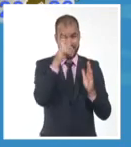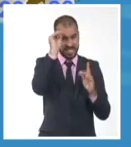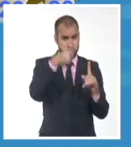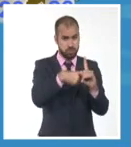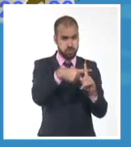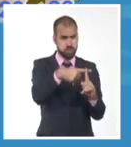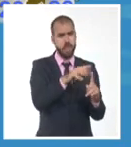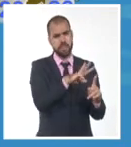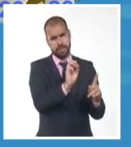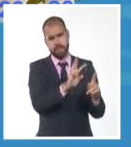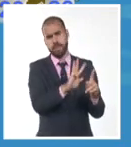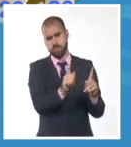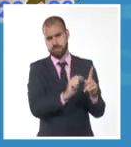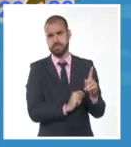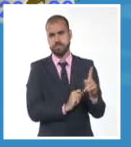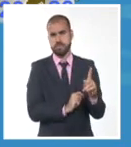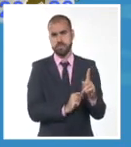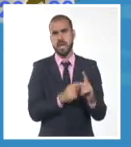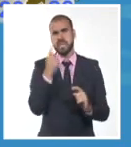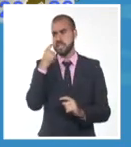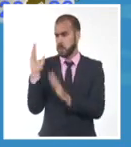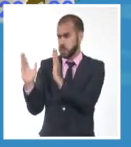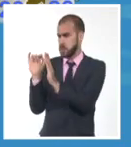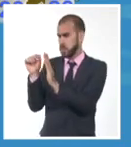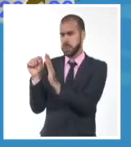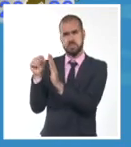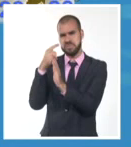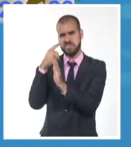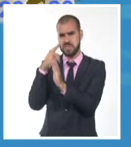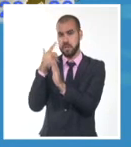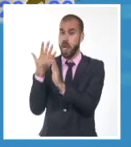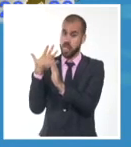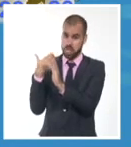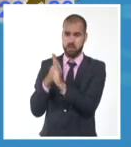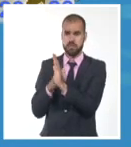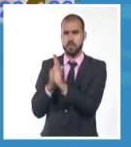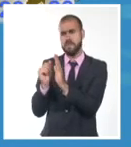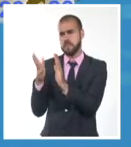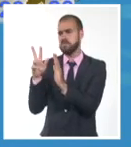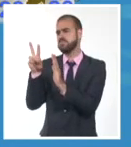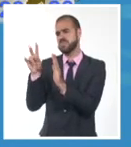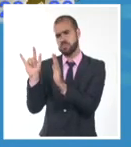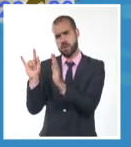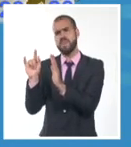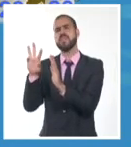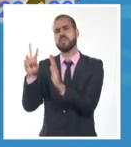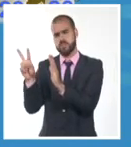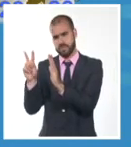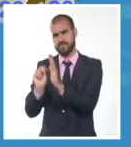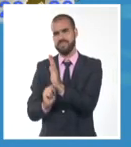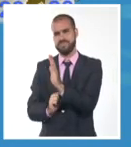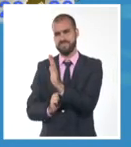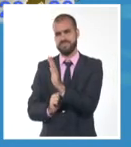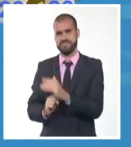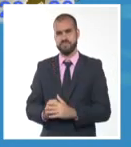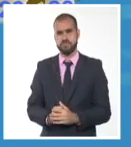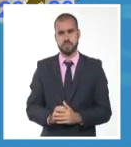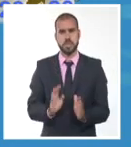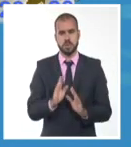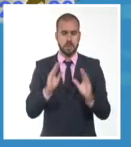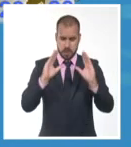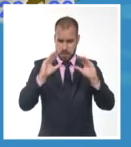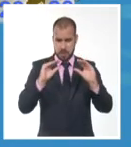superiores hacia la mitad occidental, pero fíjense que están entre 29 y 32 grados Celsius las temperaturas máximas en la noche,